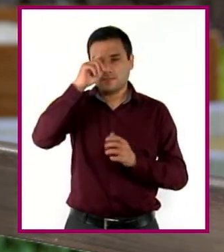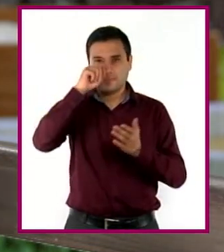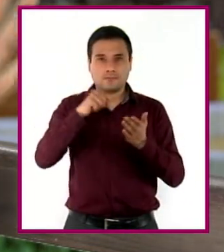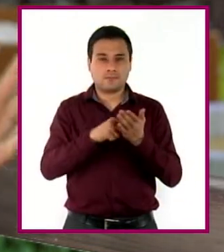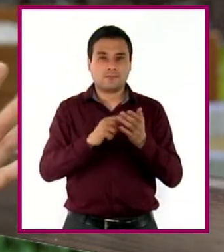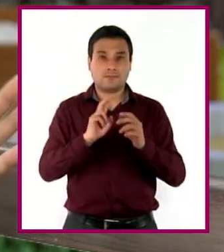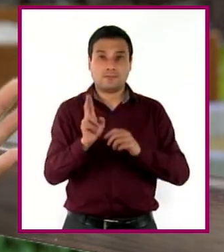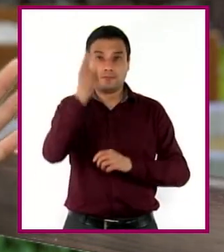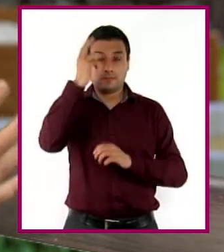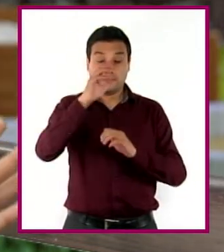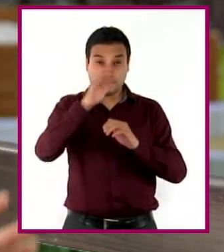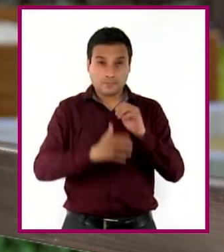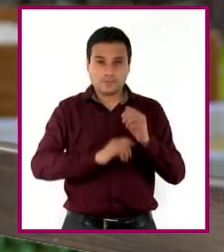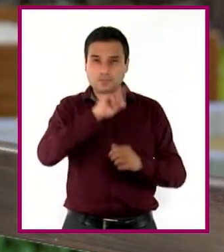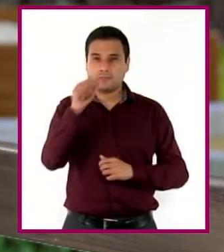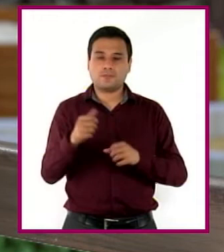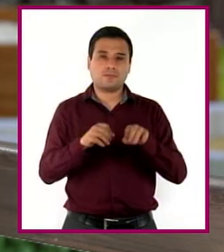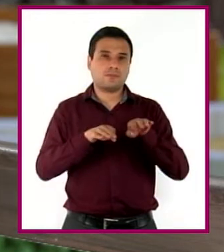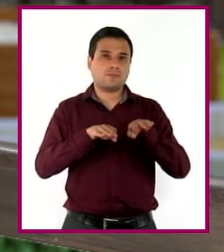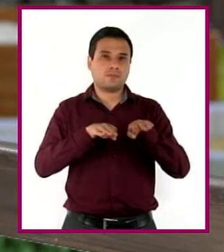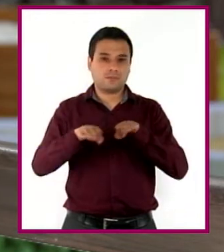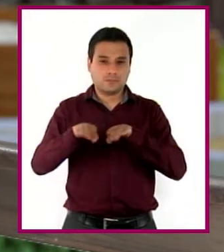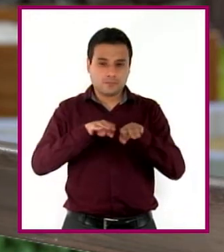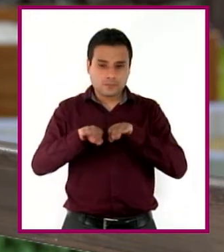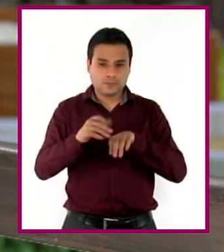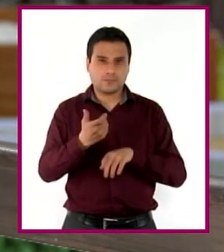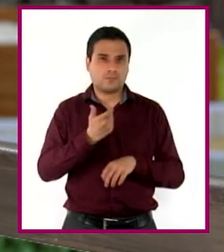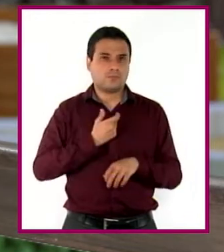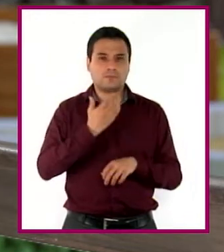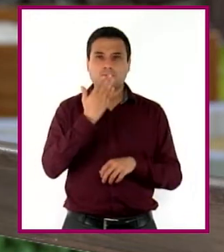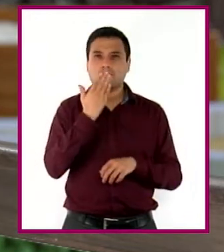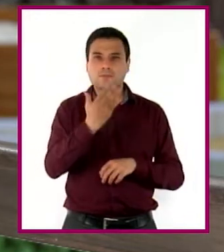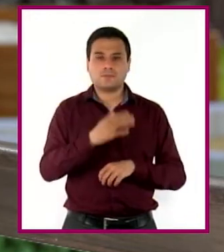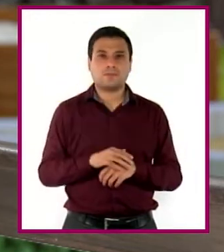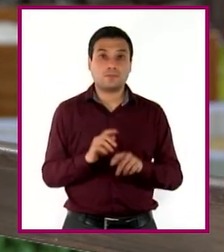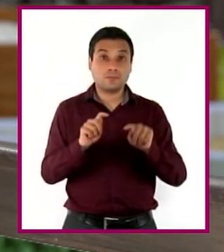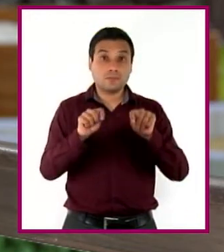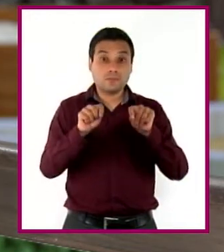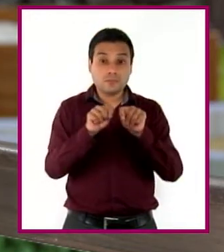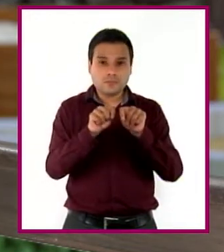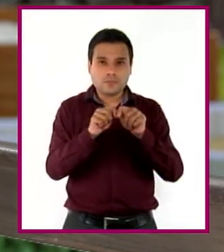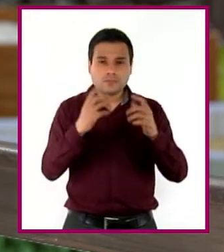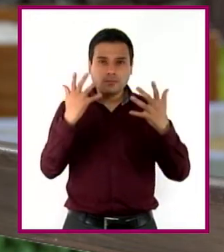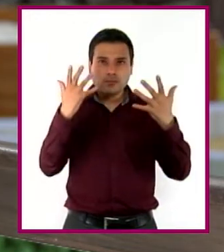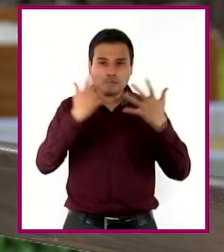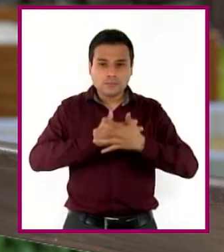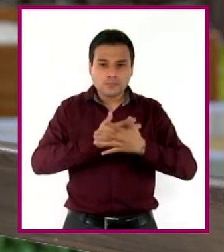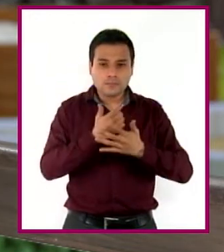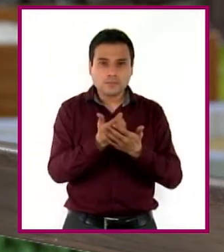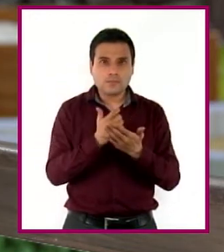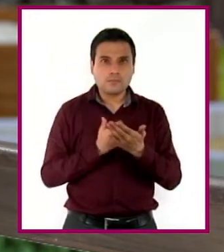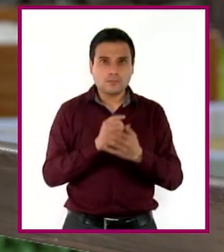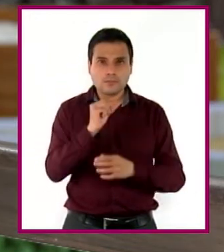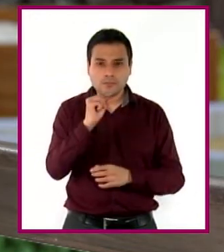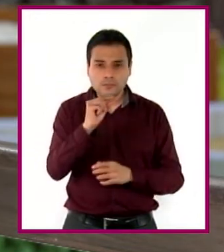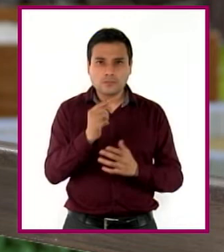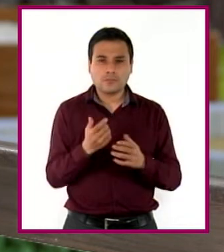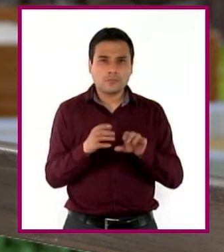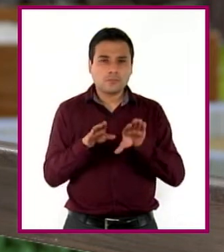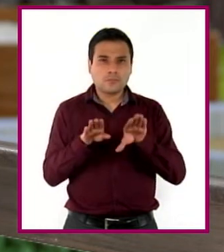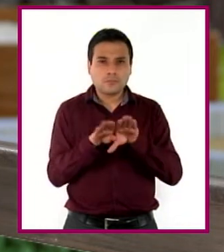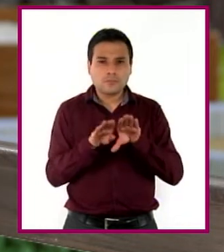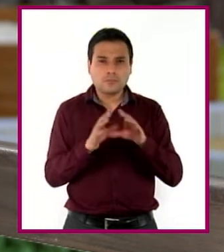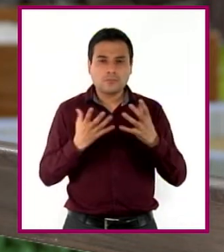trabajo mejor pagado del mundo de la ingeniería. Y cuando se dio cuenta de que no, pues se desanimó y no ha